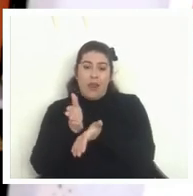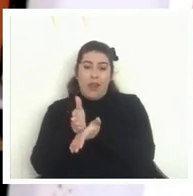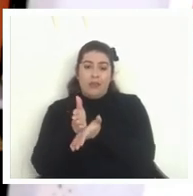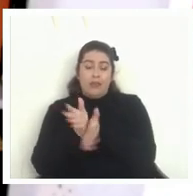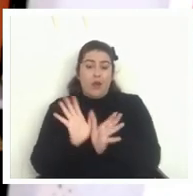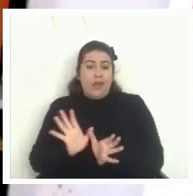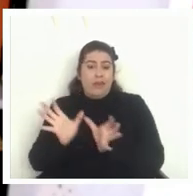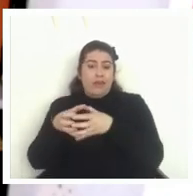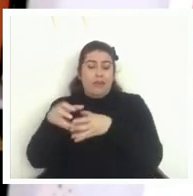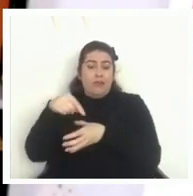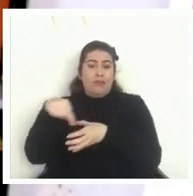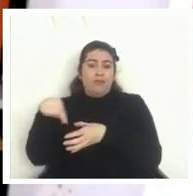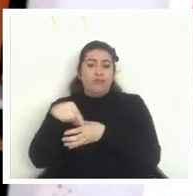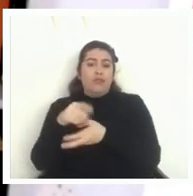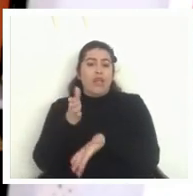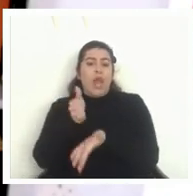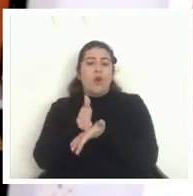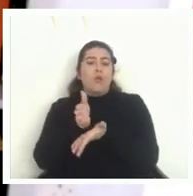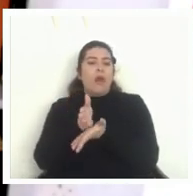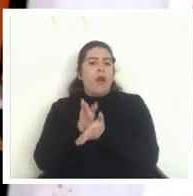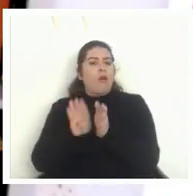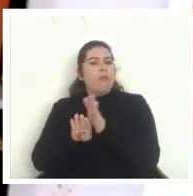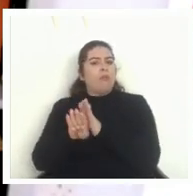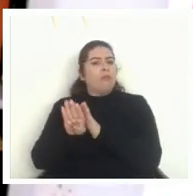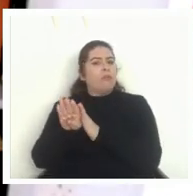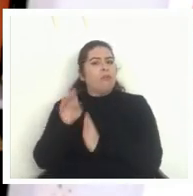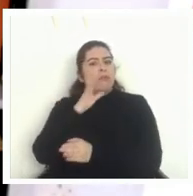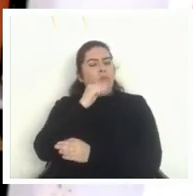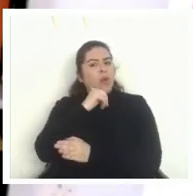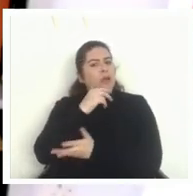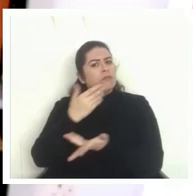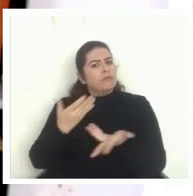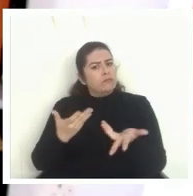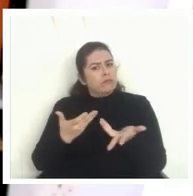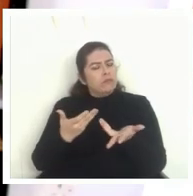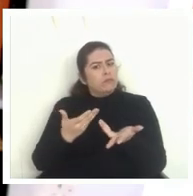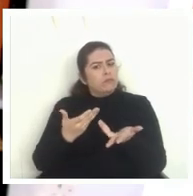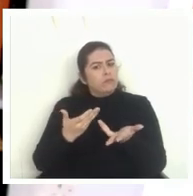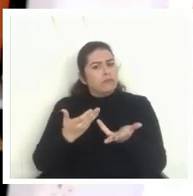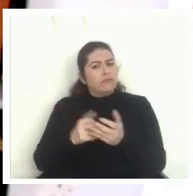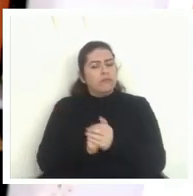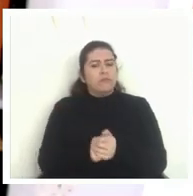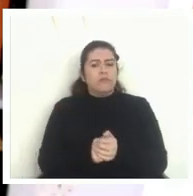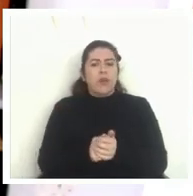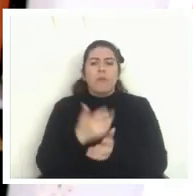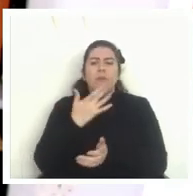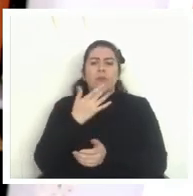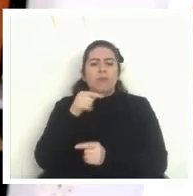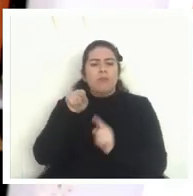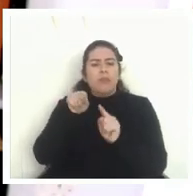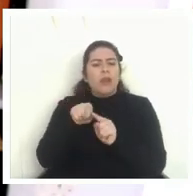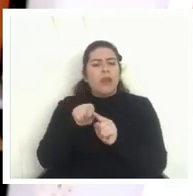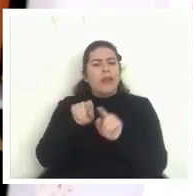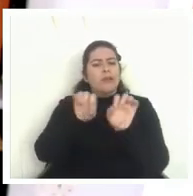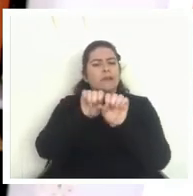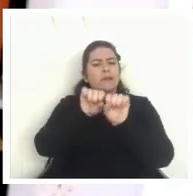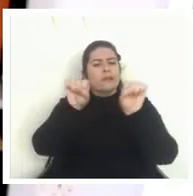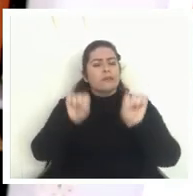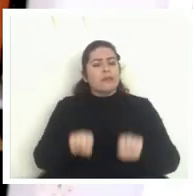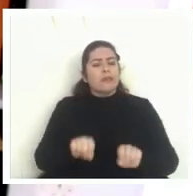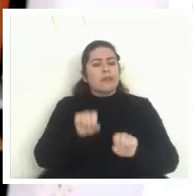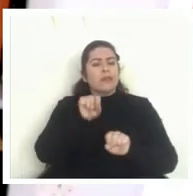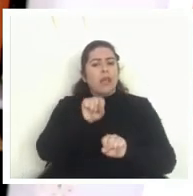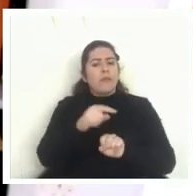muchas escuelas me están mejorando una pregunta que podríamos hacernos es por qué está el sistema está